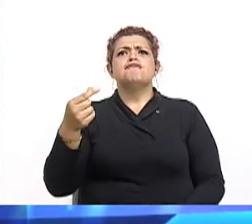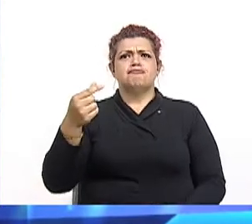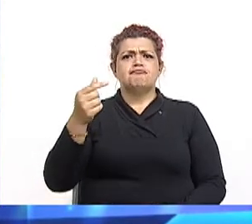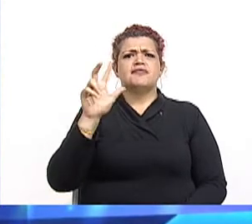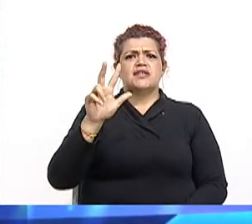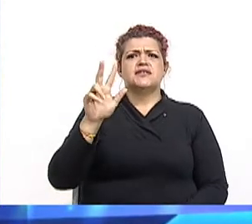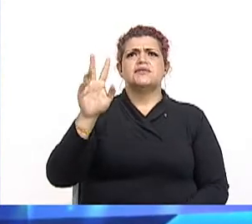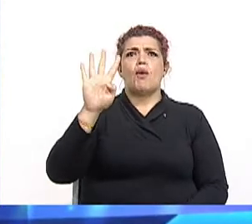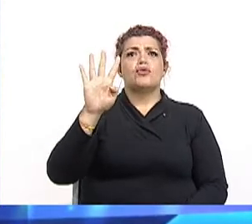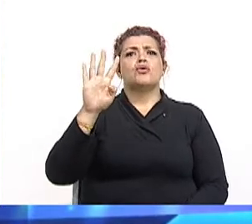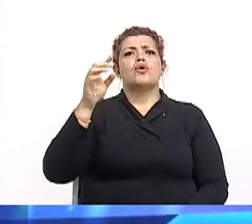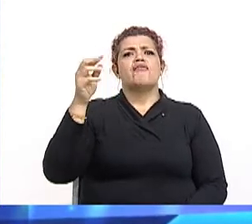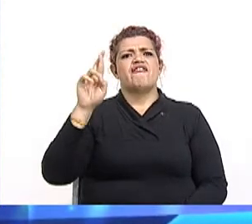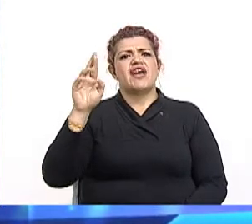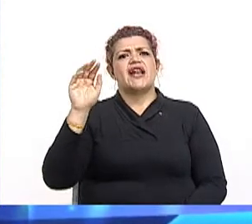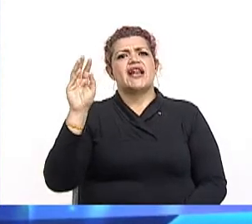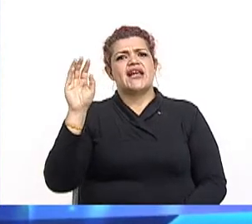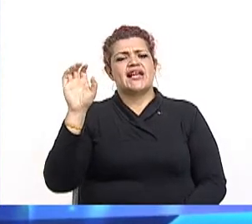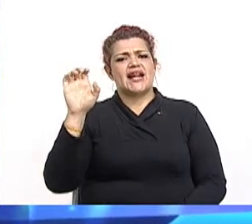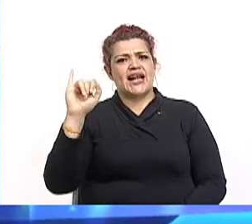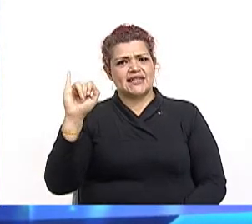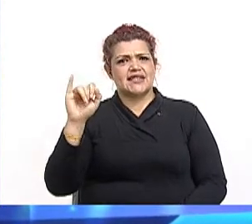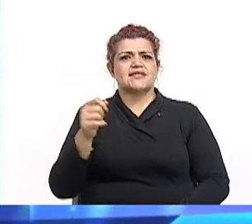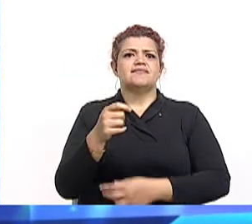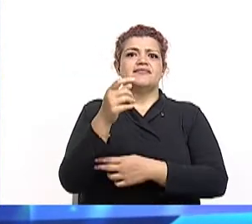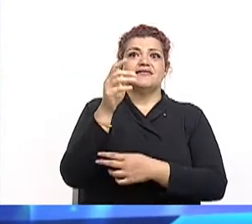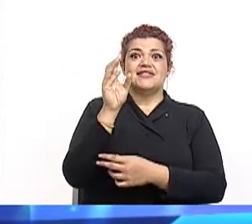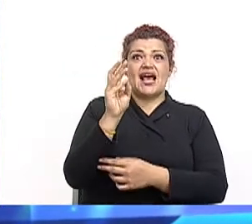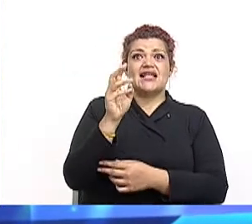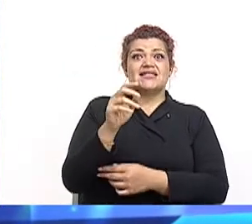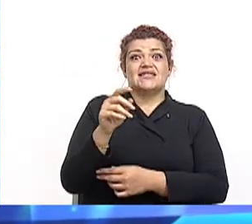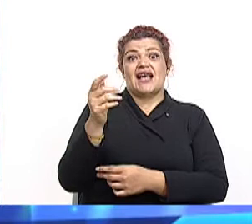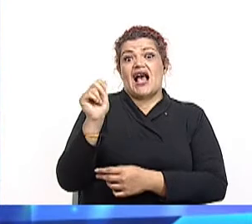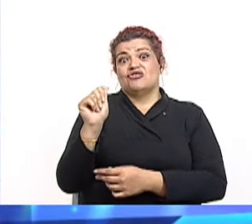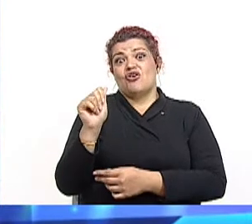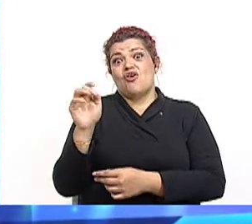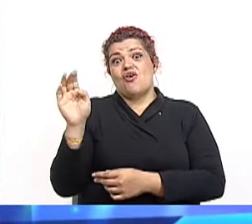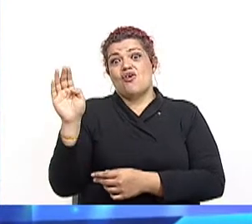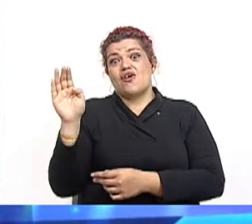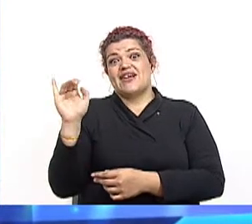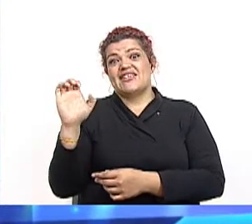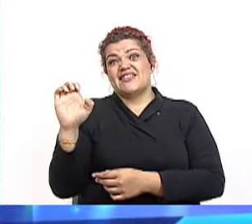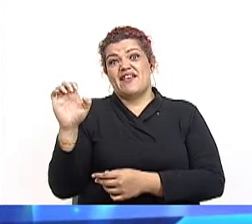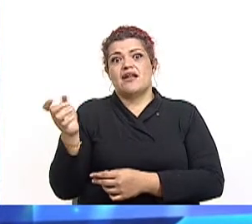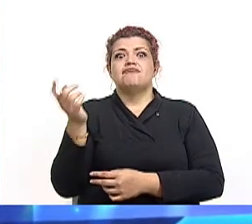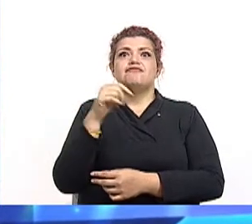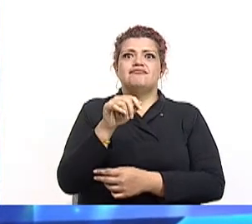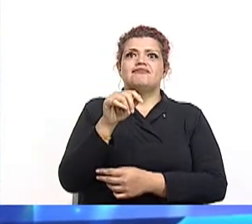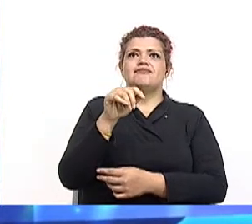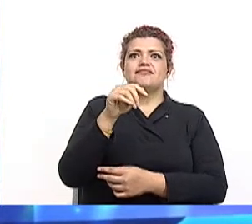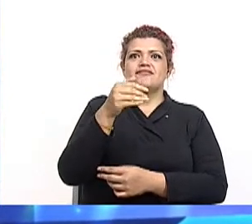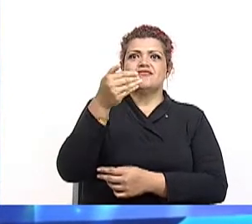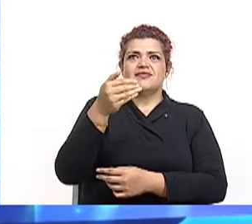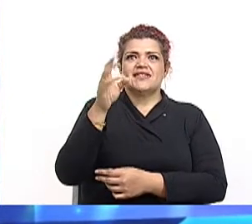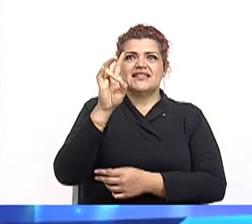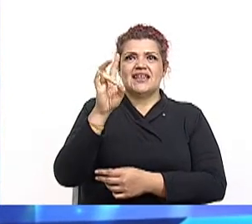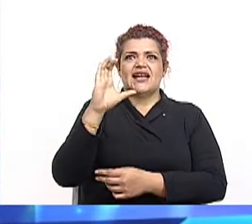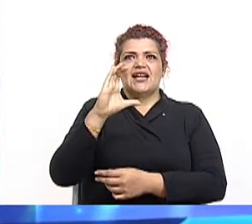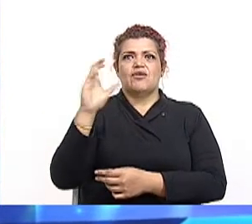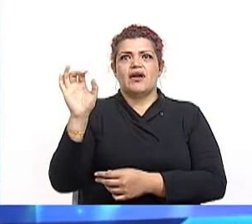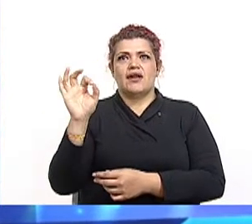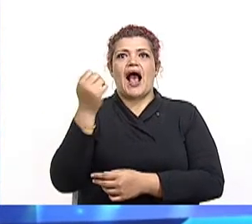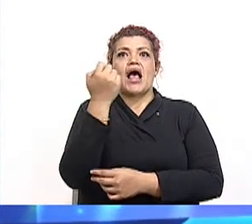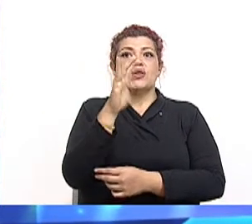Iglesias. El número seis, Ascensión Esquivel. Luciendo el número siete, Cleto González Víquez. Con el catorce, Federico Tinoco.